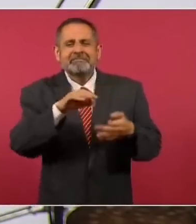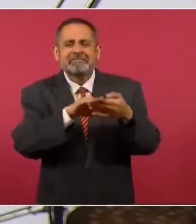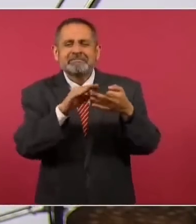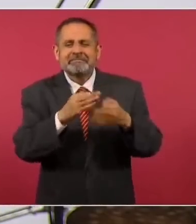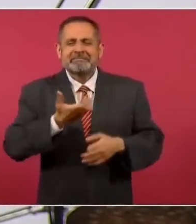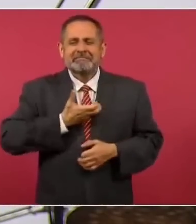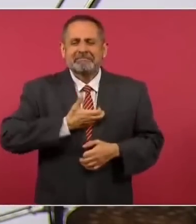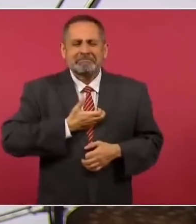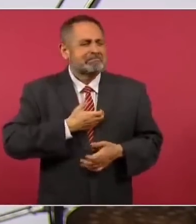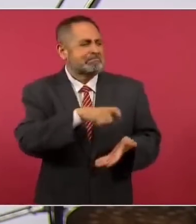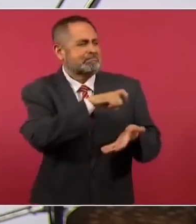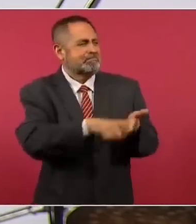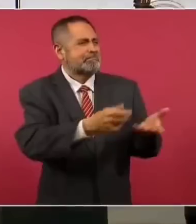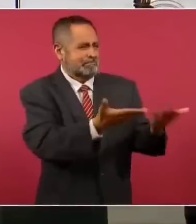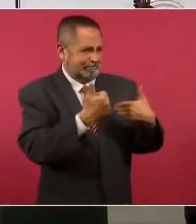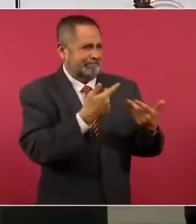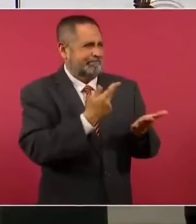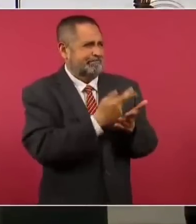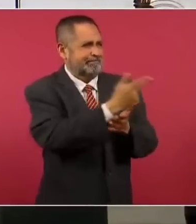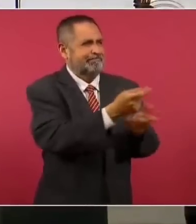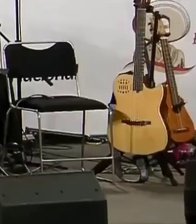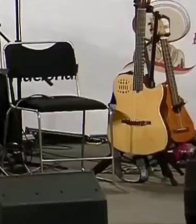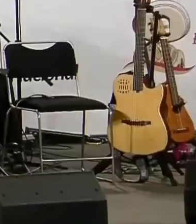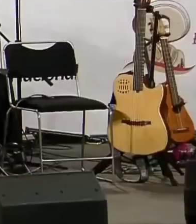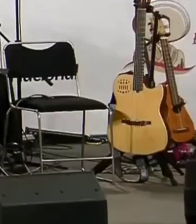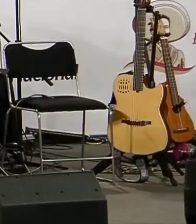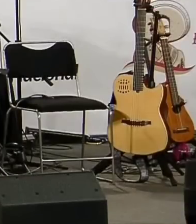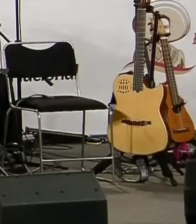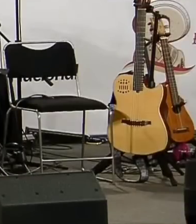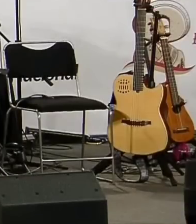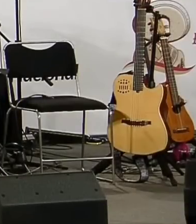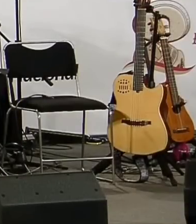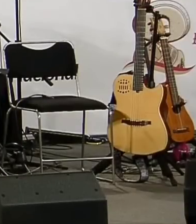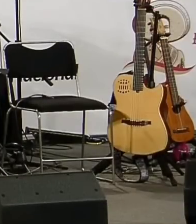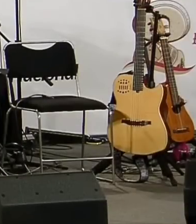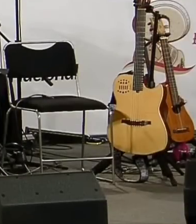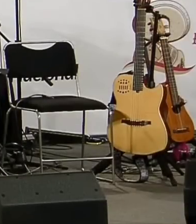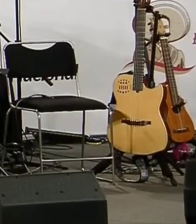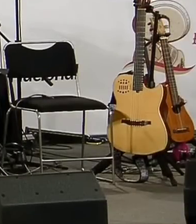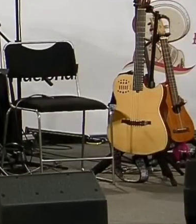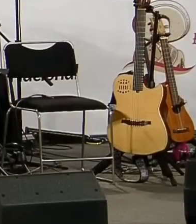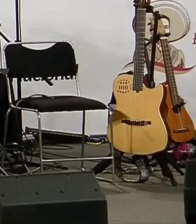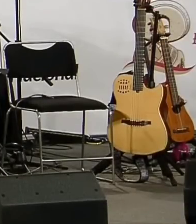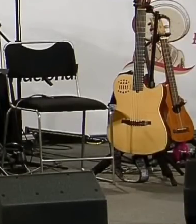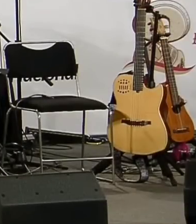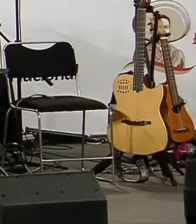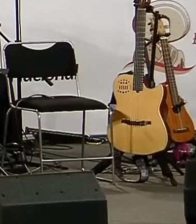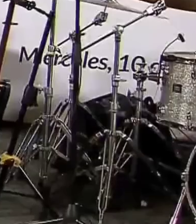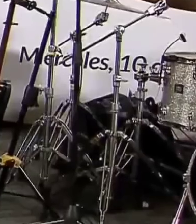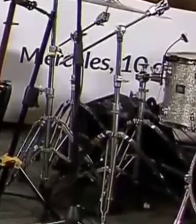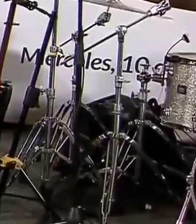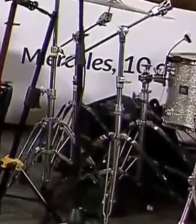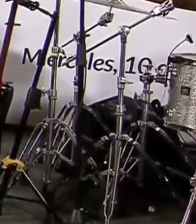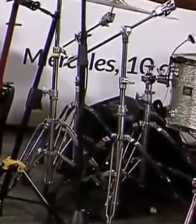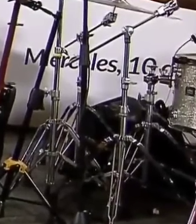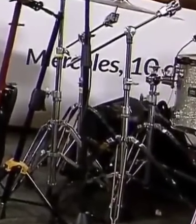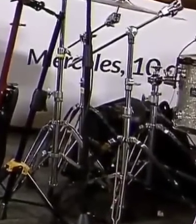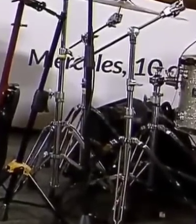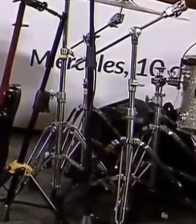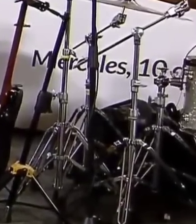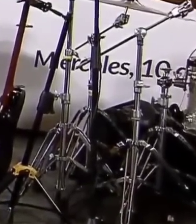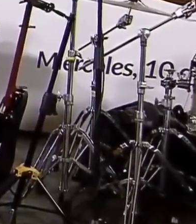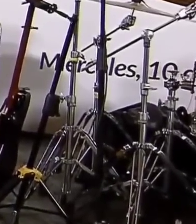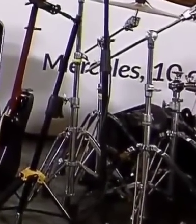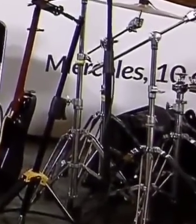o también en el Time.